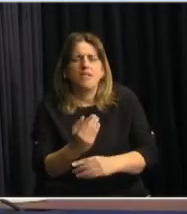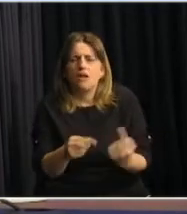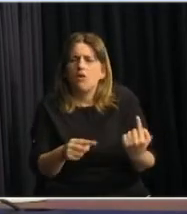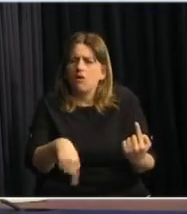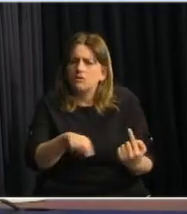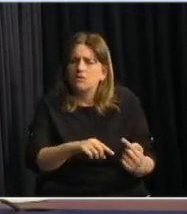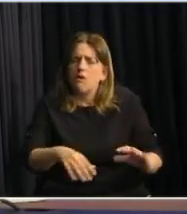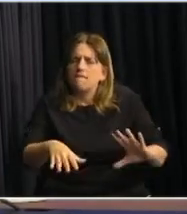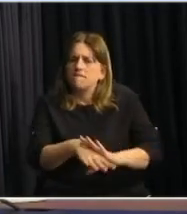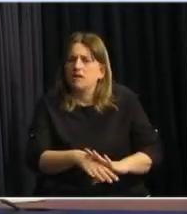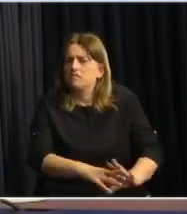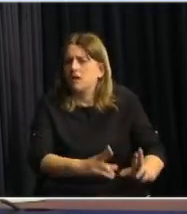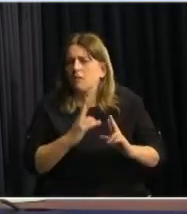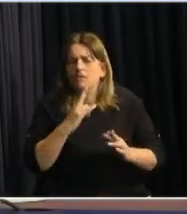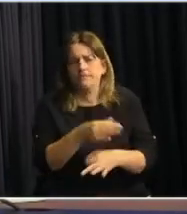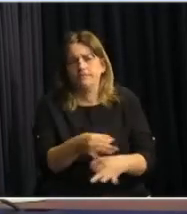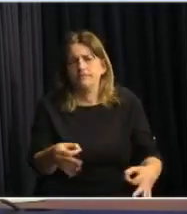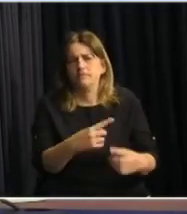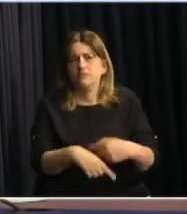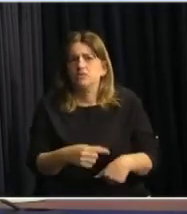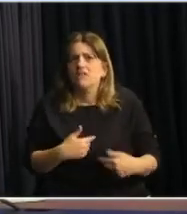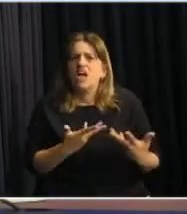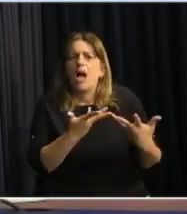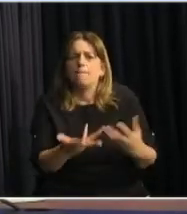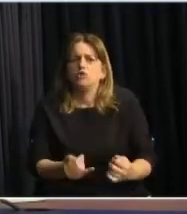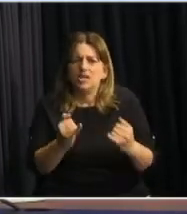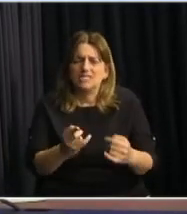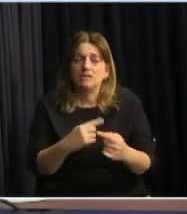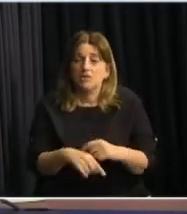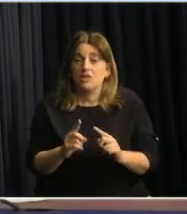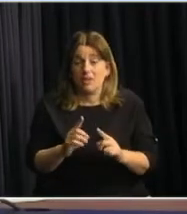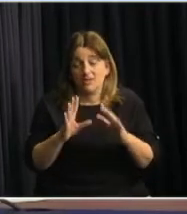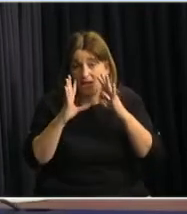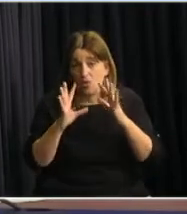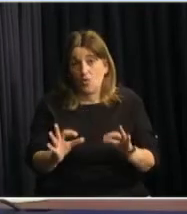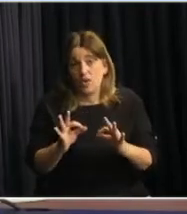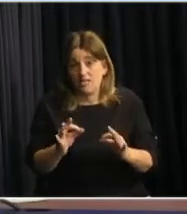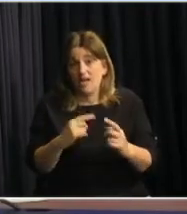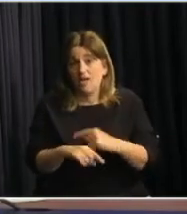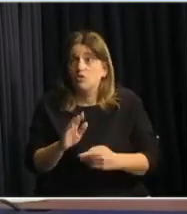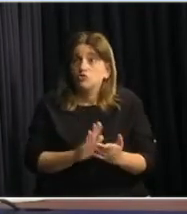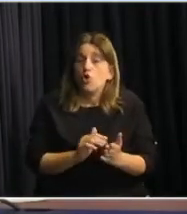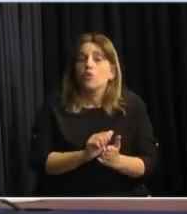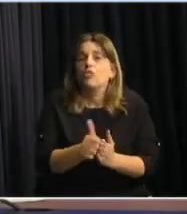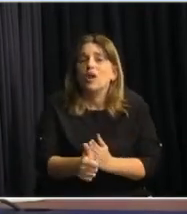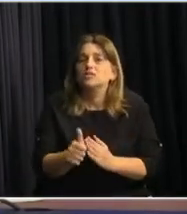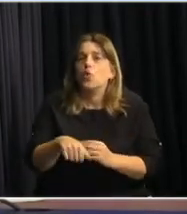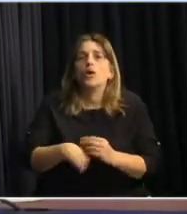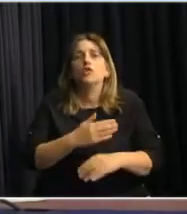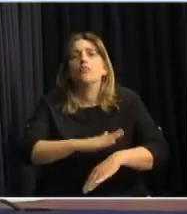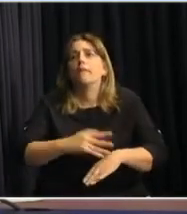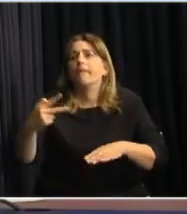hemos tenido una coincidencia total. Que había que asistir, pero también había que ser prudentes y cautelosos respecto a la duración de esta pandemia.